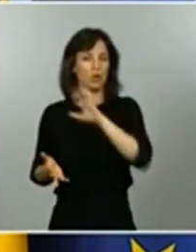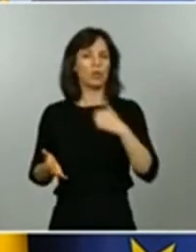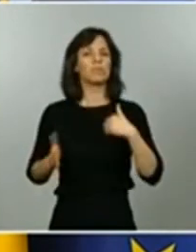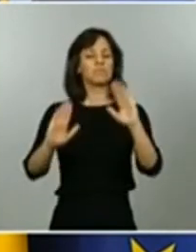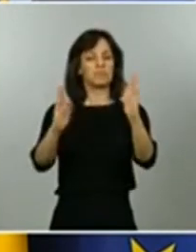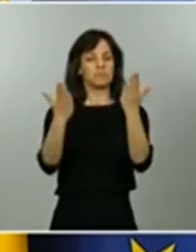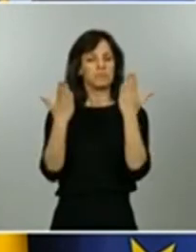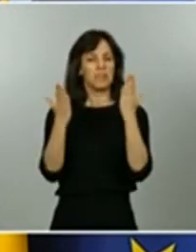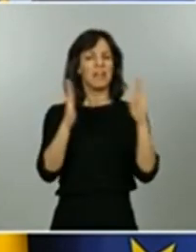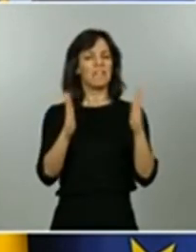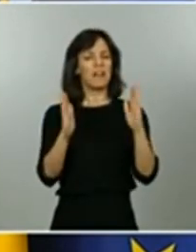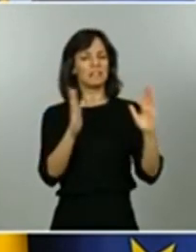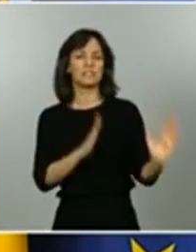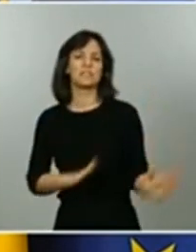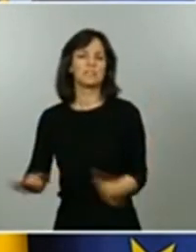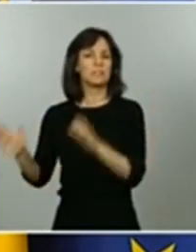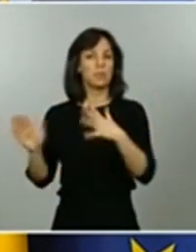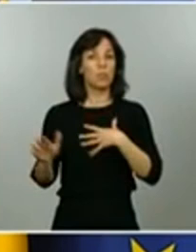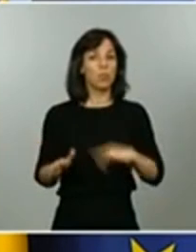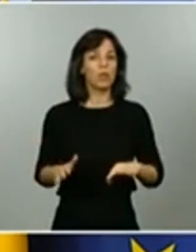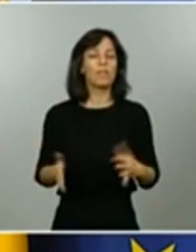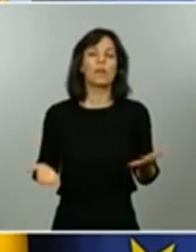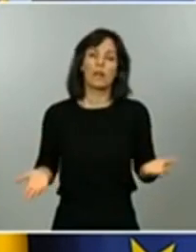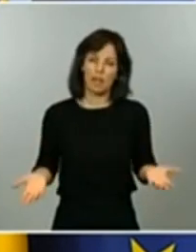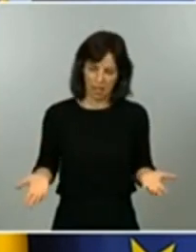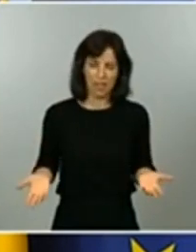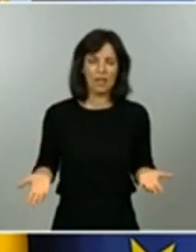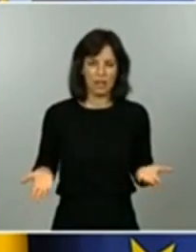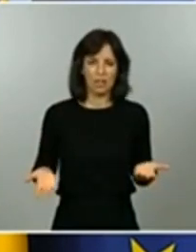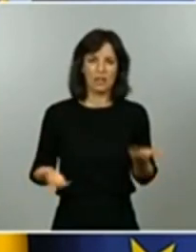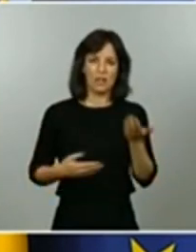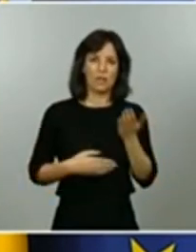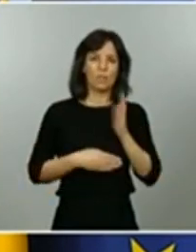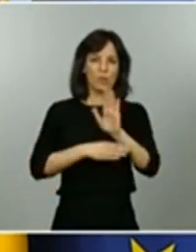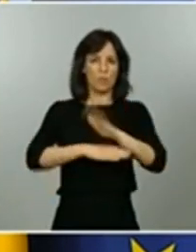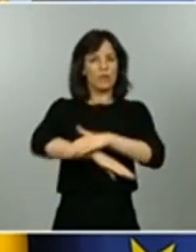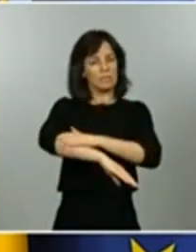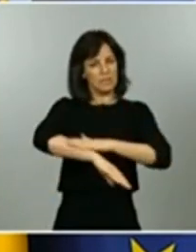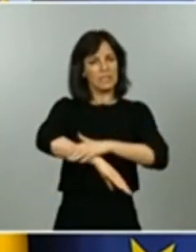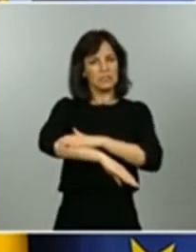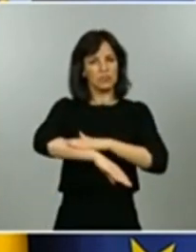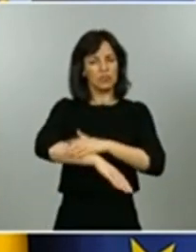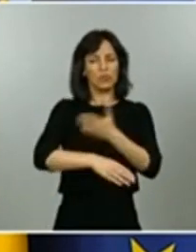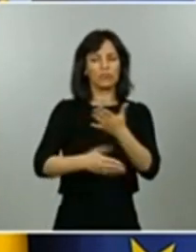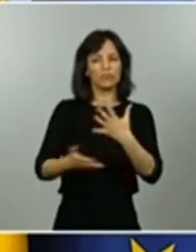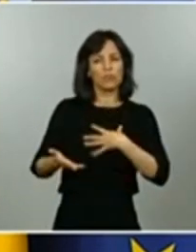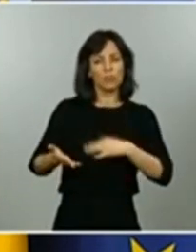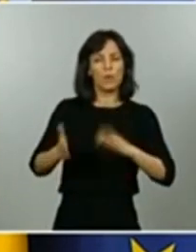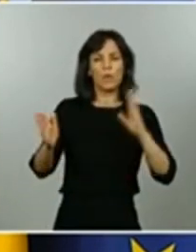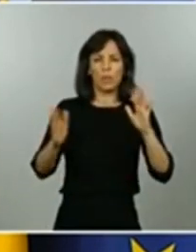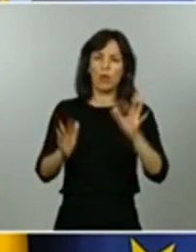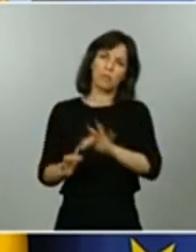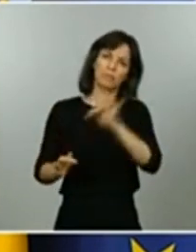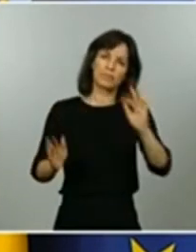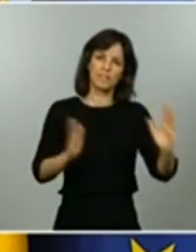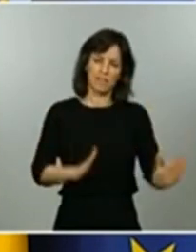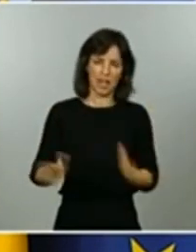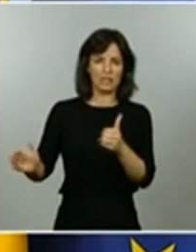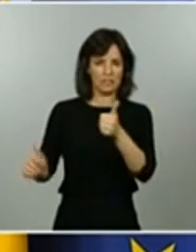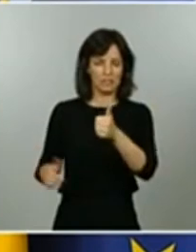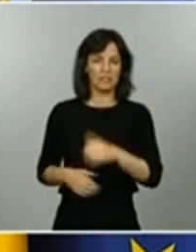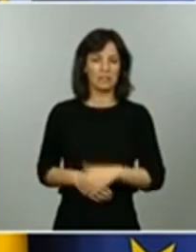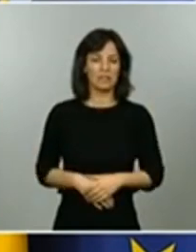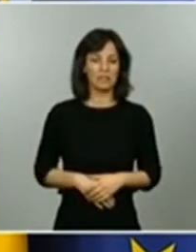se propondrán a las autoridades al ministro como una posible zona para pasar de fase lo cierto es que